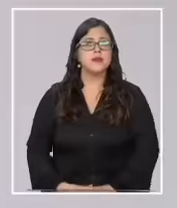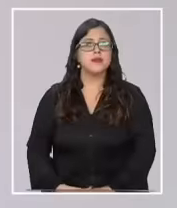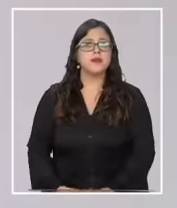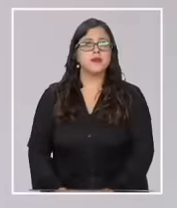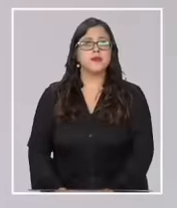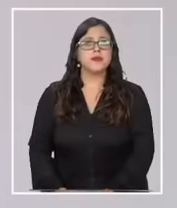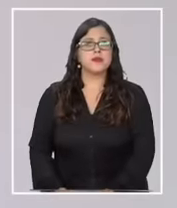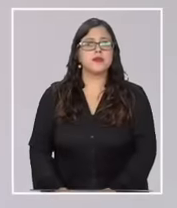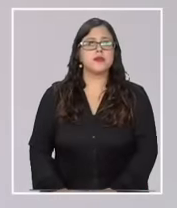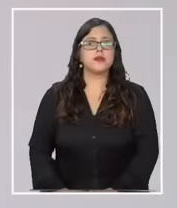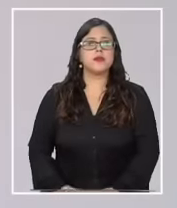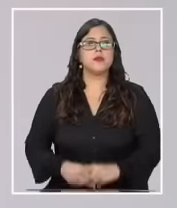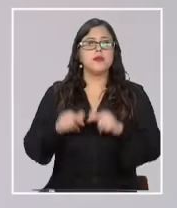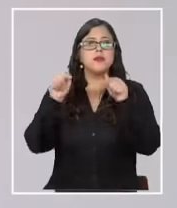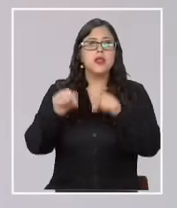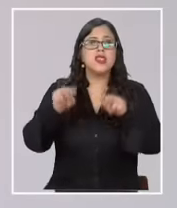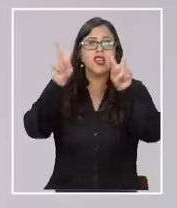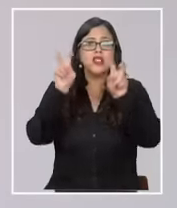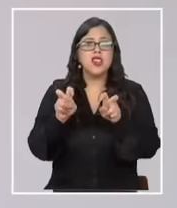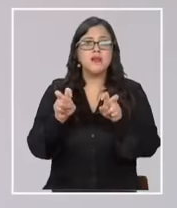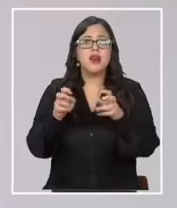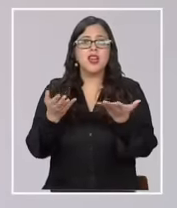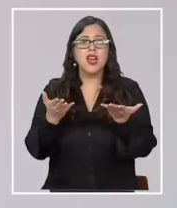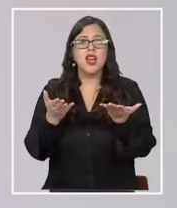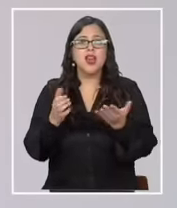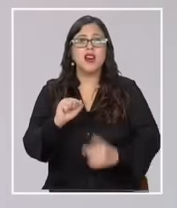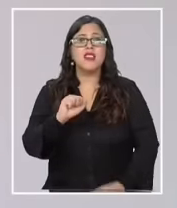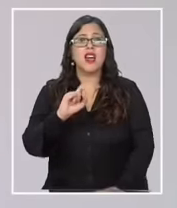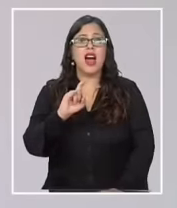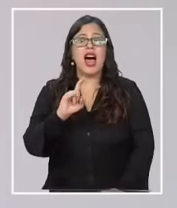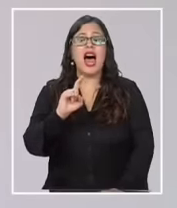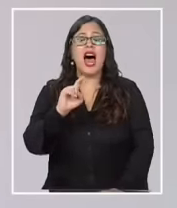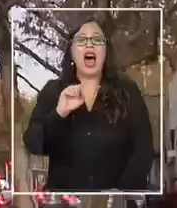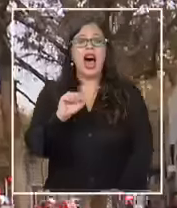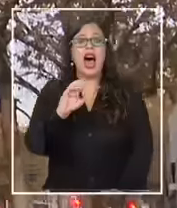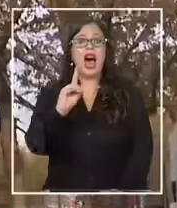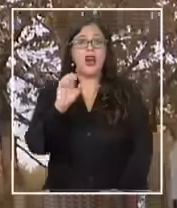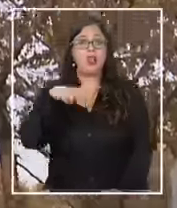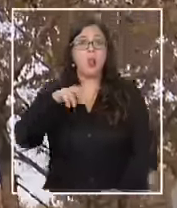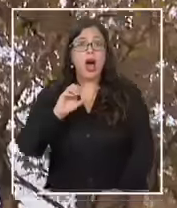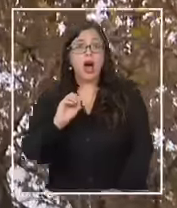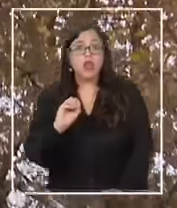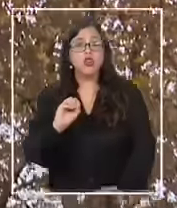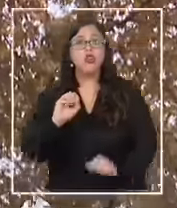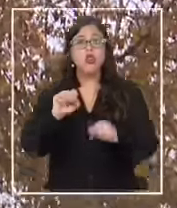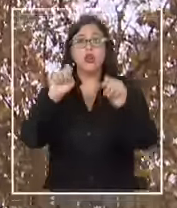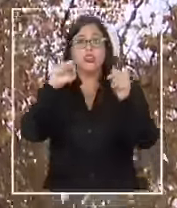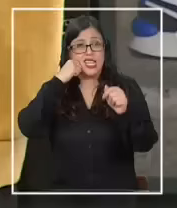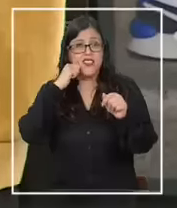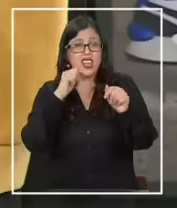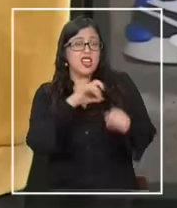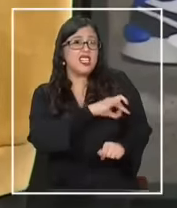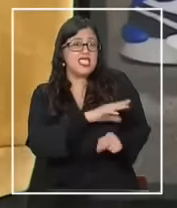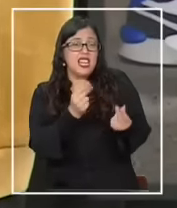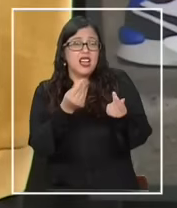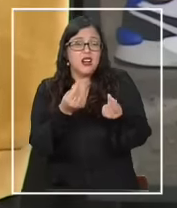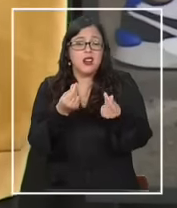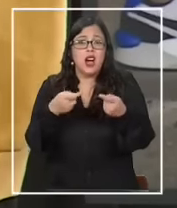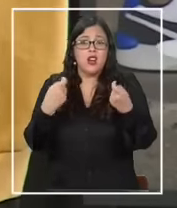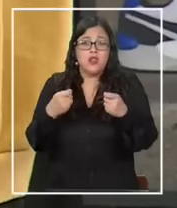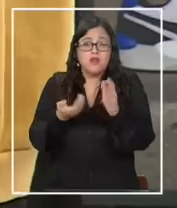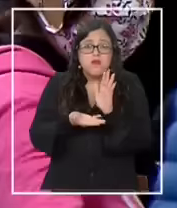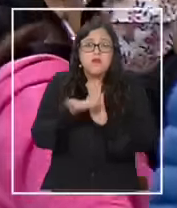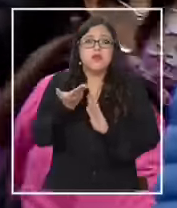de capturar capital humano no es una buena noticia que en cierto modo Santiago de Chile se haya encarecido relativamente si yo fuera una